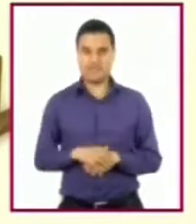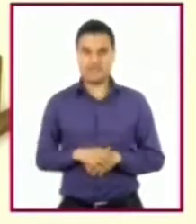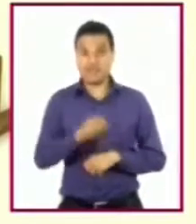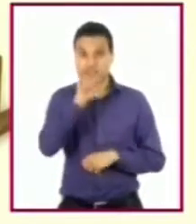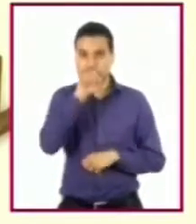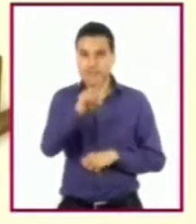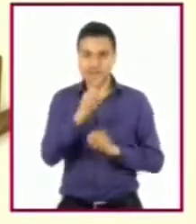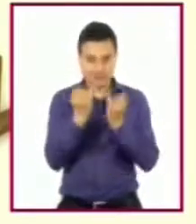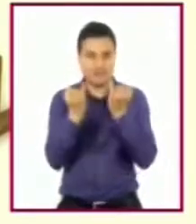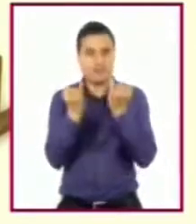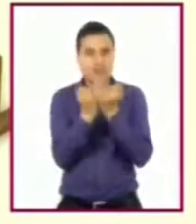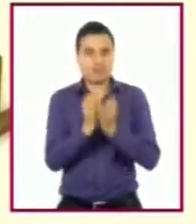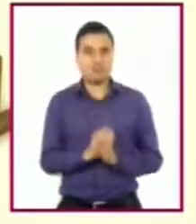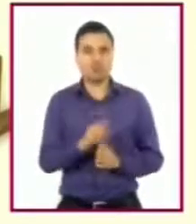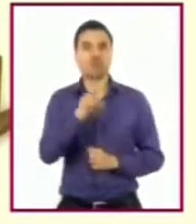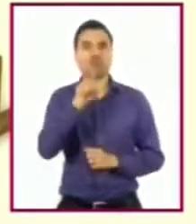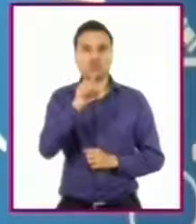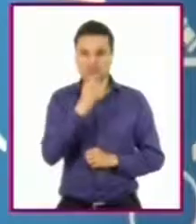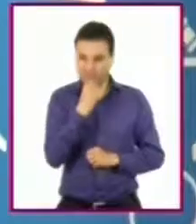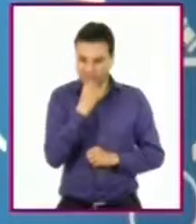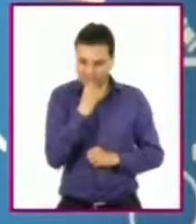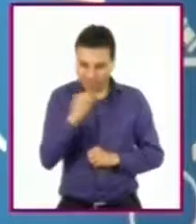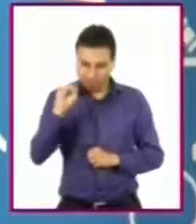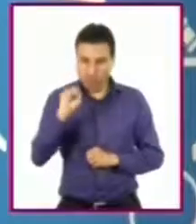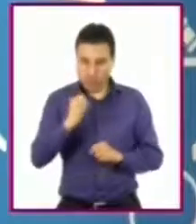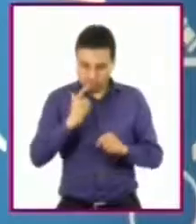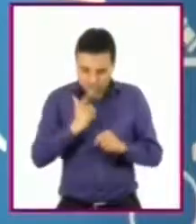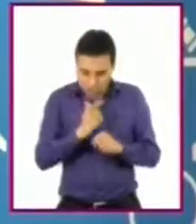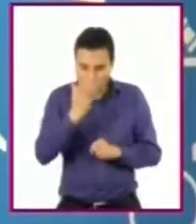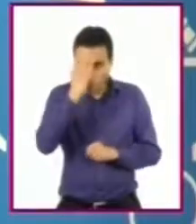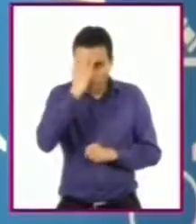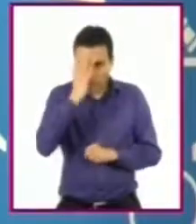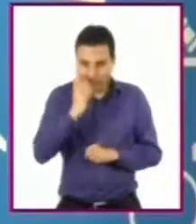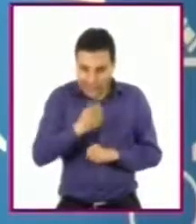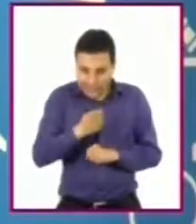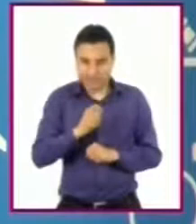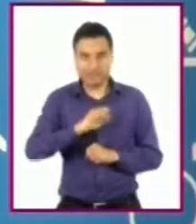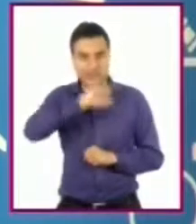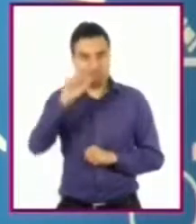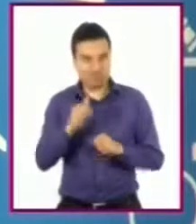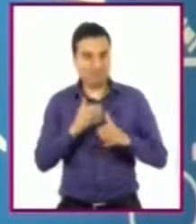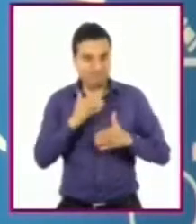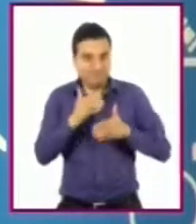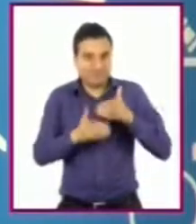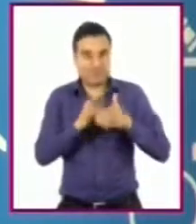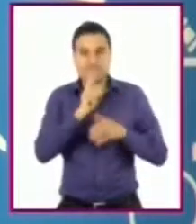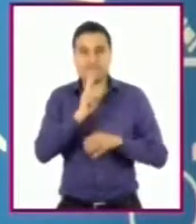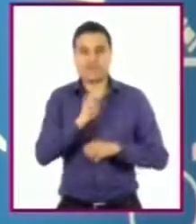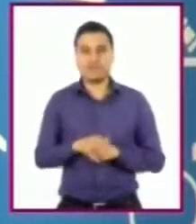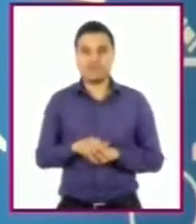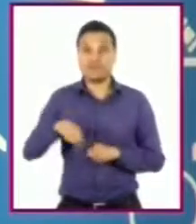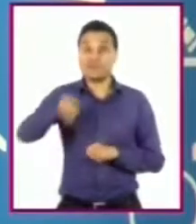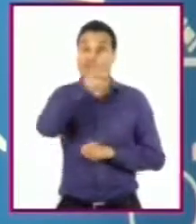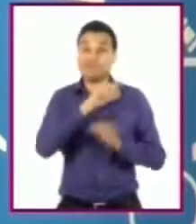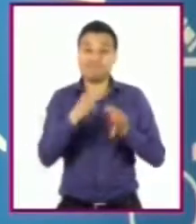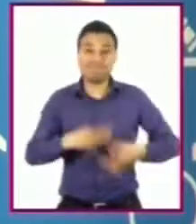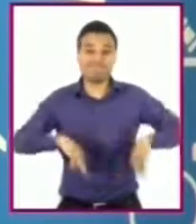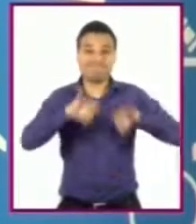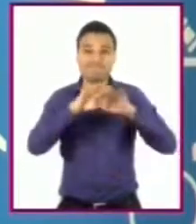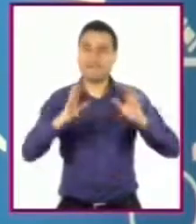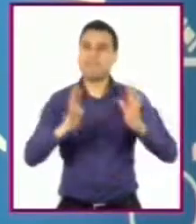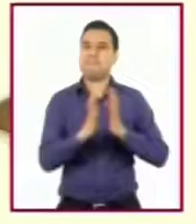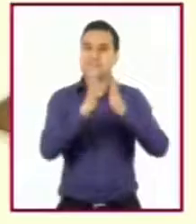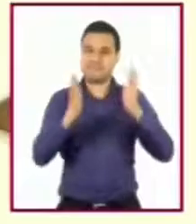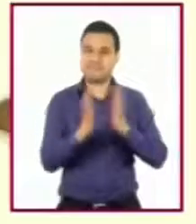desarrollar sus capacidades. Recuerden que es muy importante que participen en las actividades que aquí